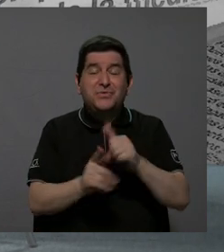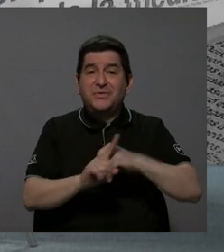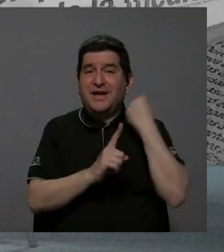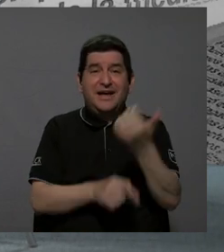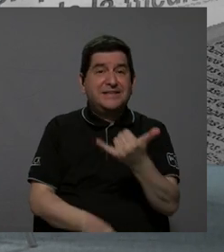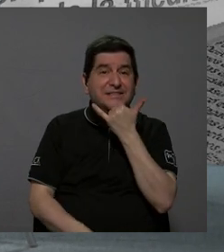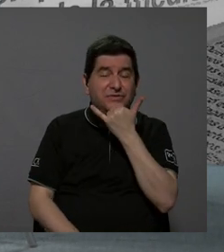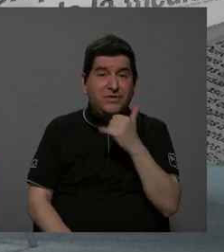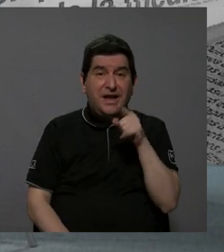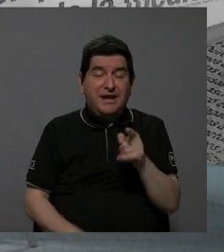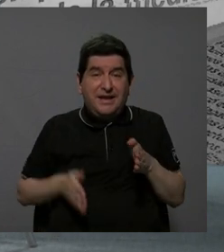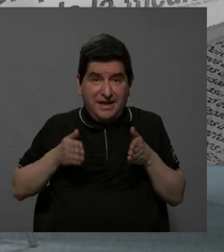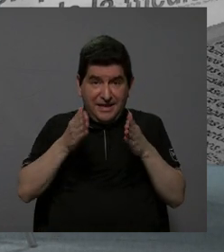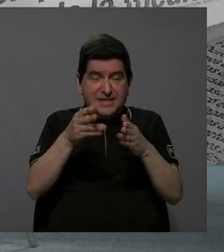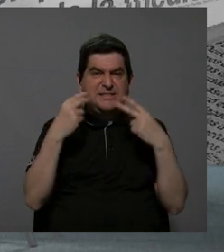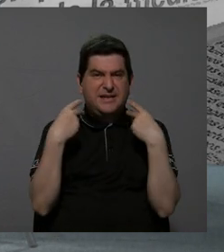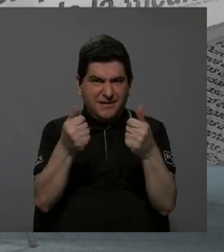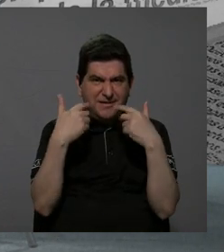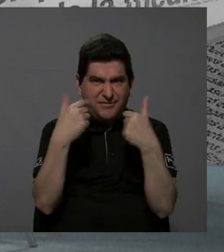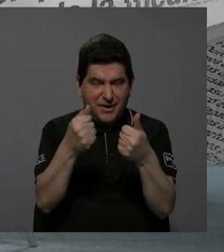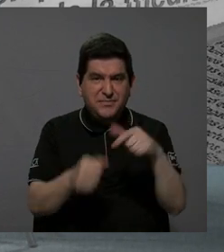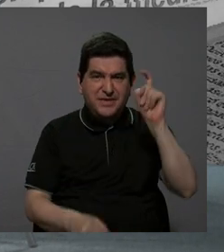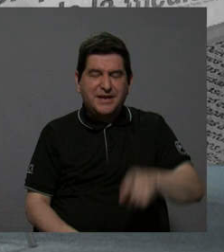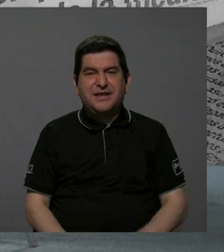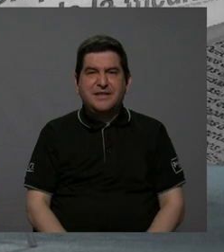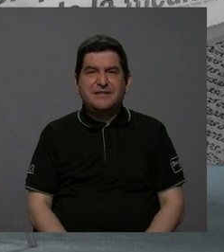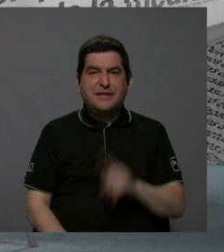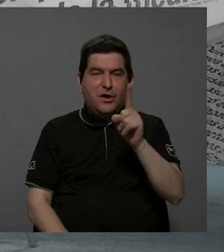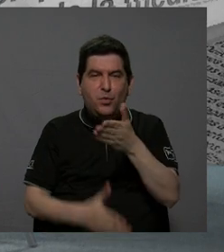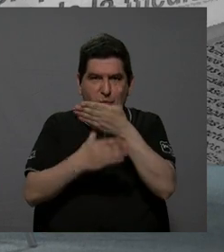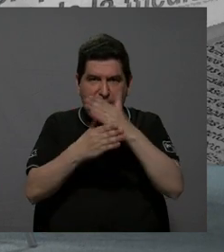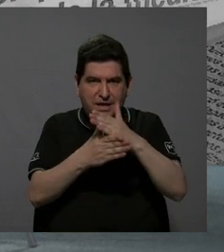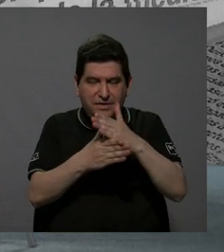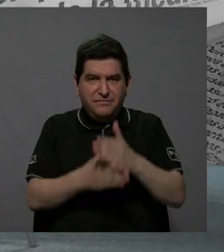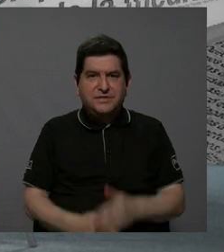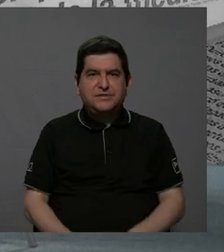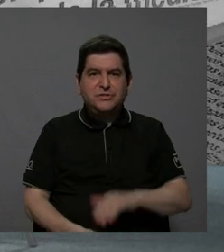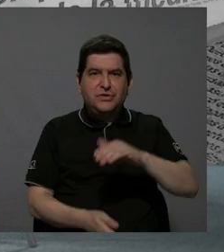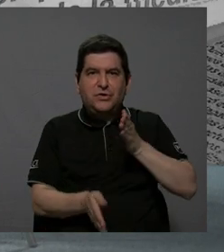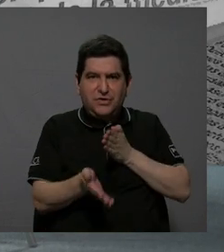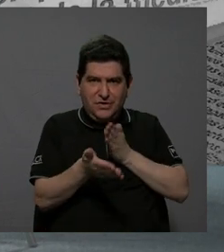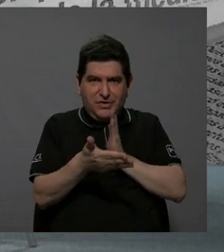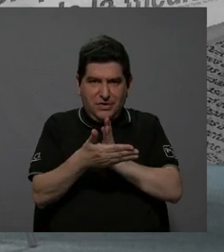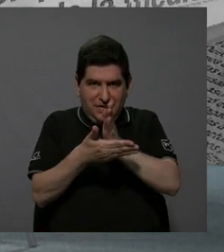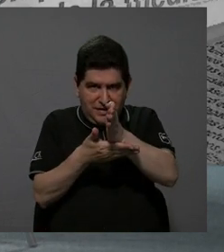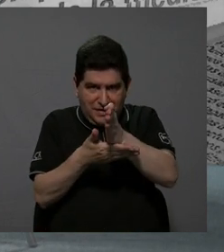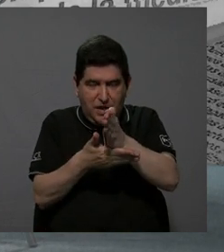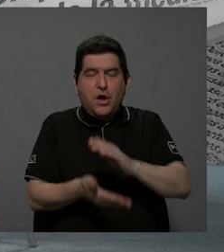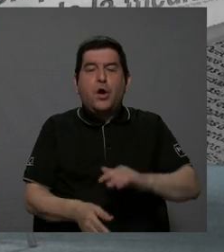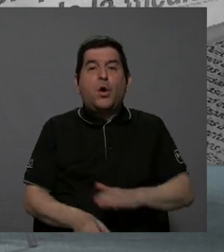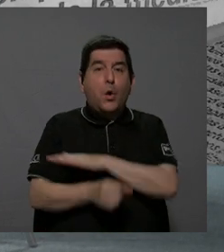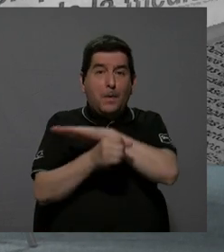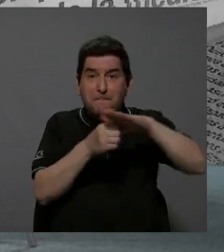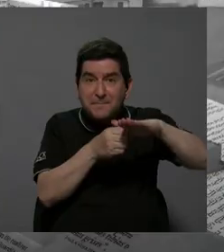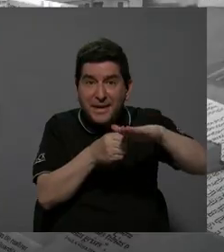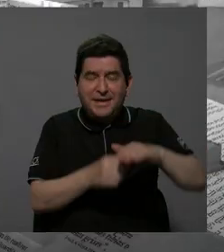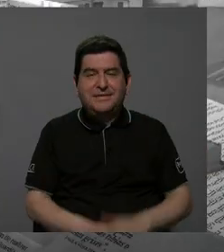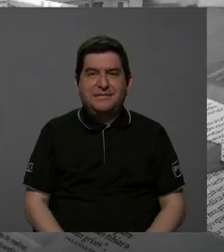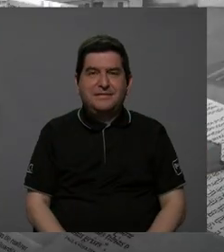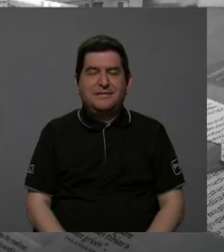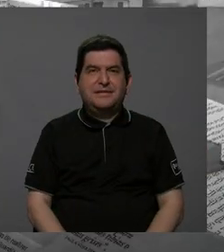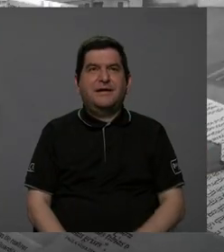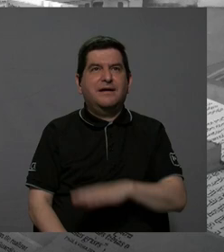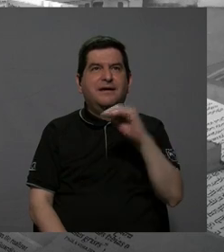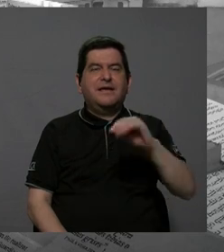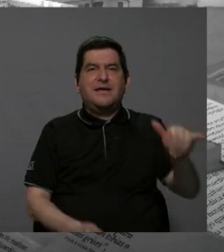una vía de alta velocidad debería de ser con división al centro completa, de inicio a fin, y en el caso de San José